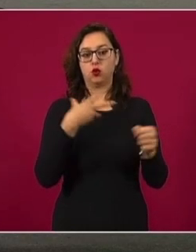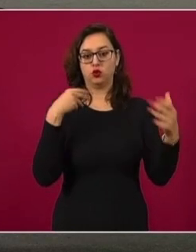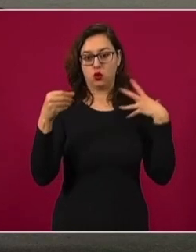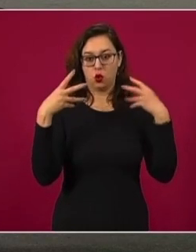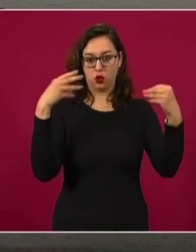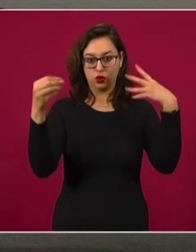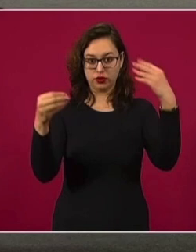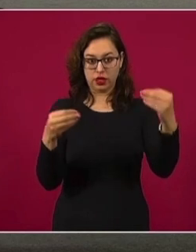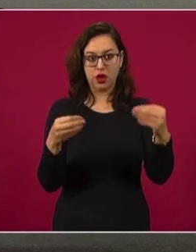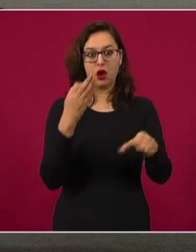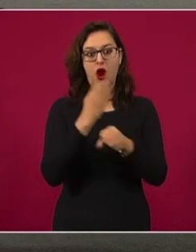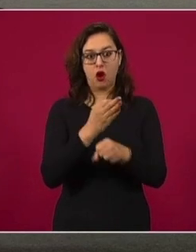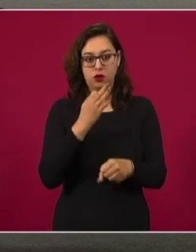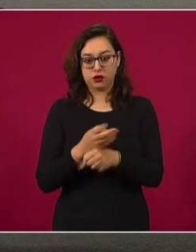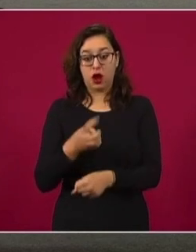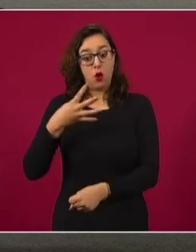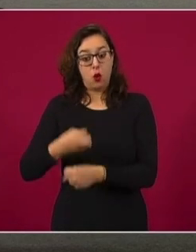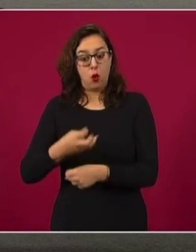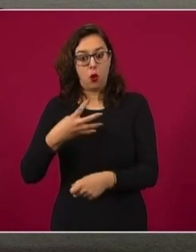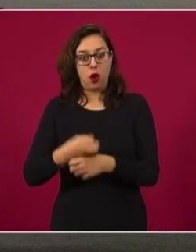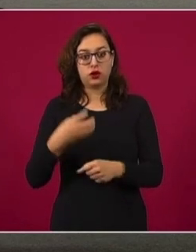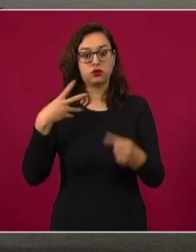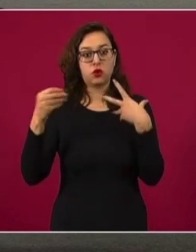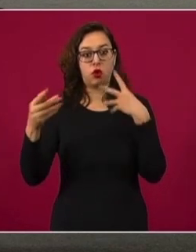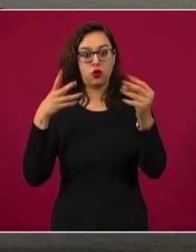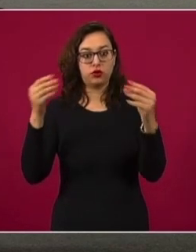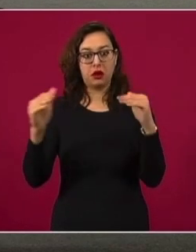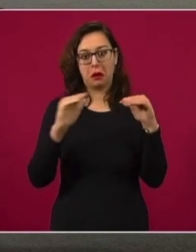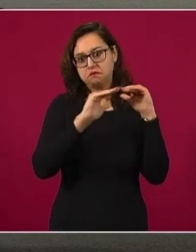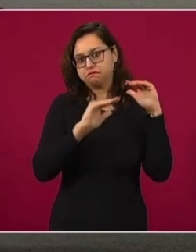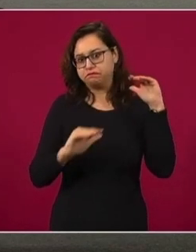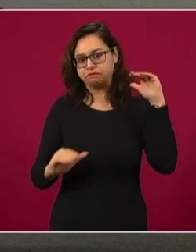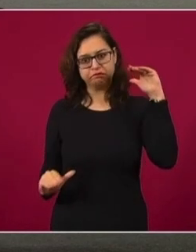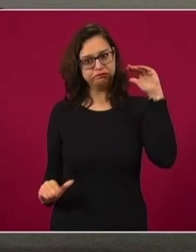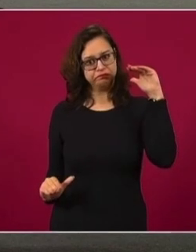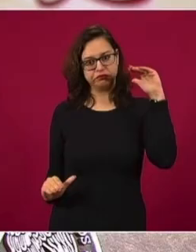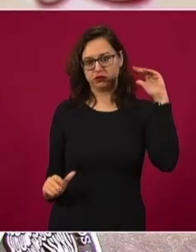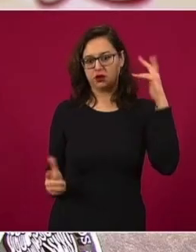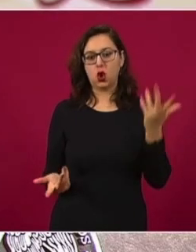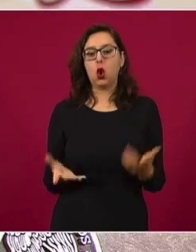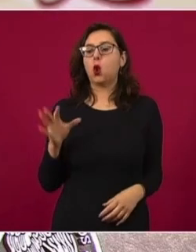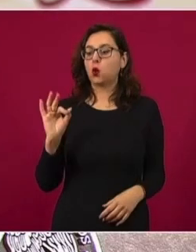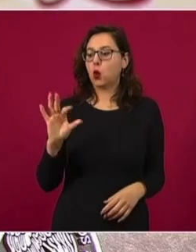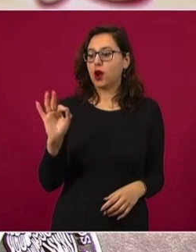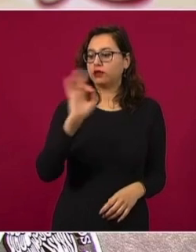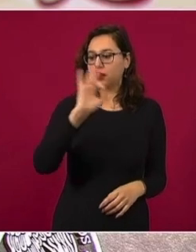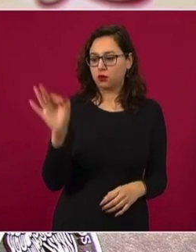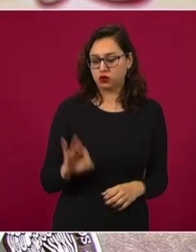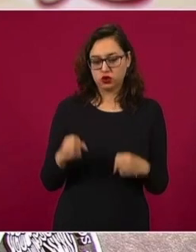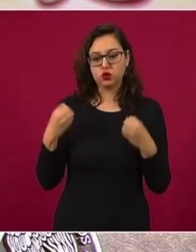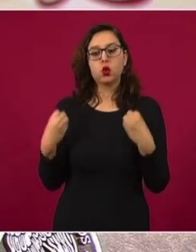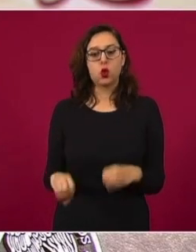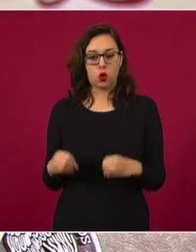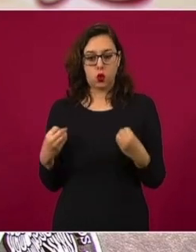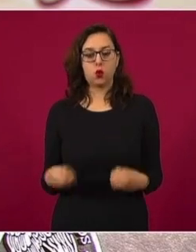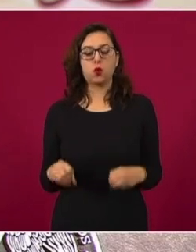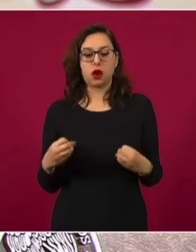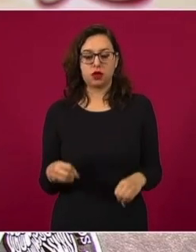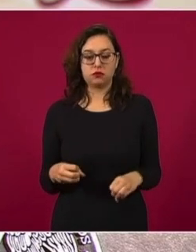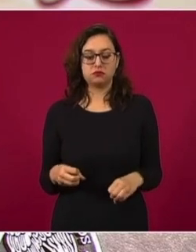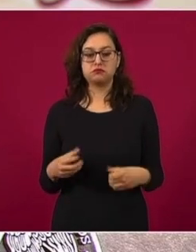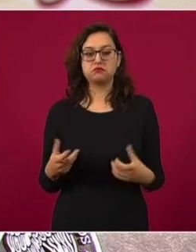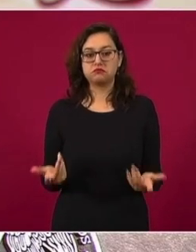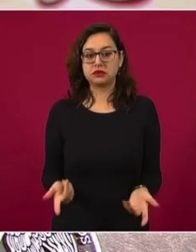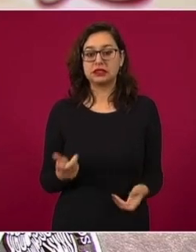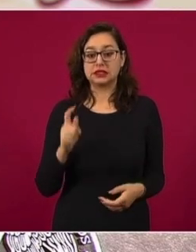este momento, donde 40 por ciento de las camas COVID de uso general están ocupadas y aproximadamente